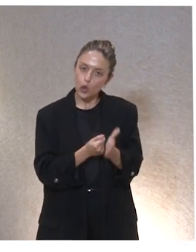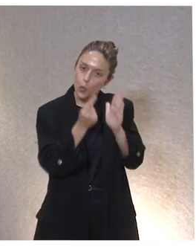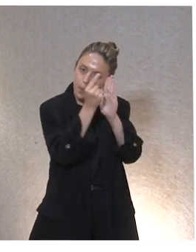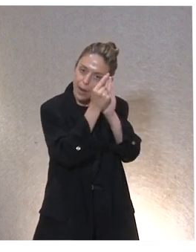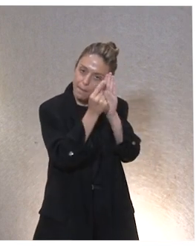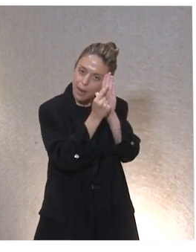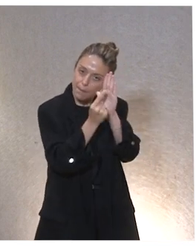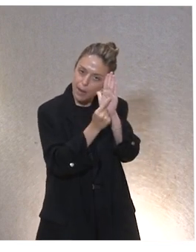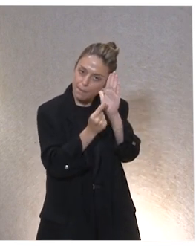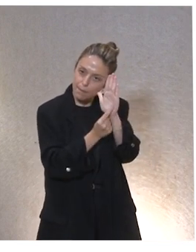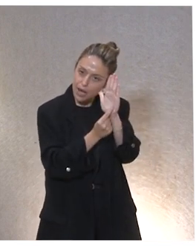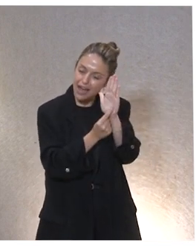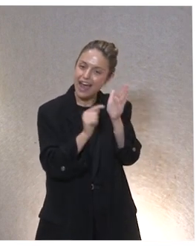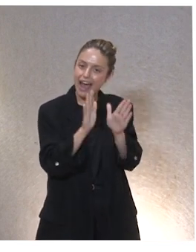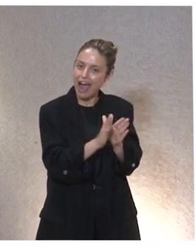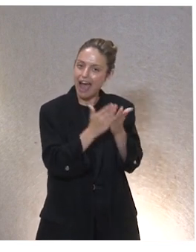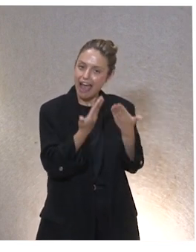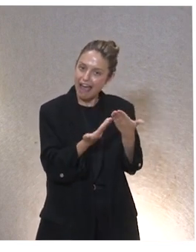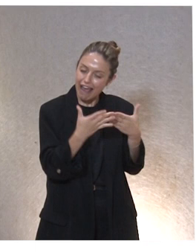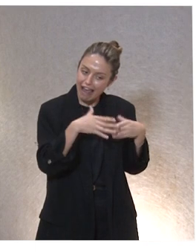calendarizado, agendado,